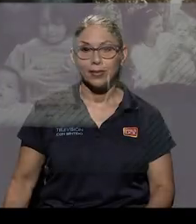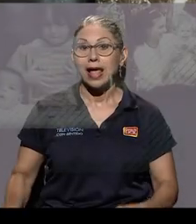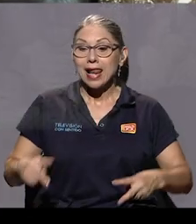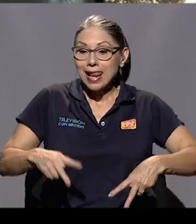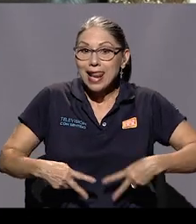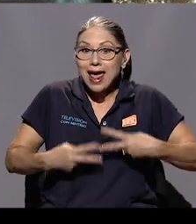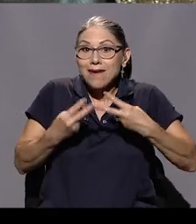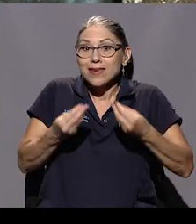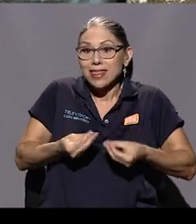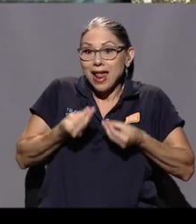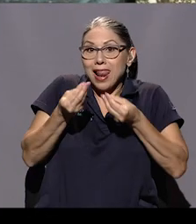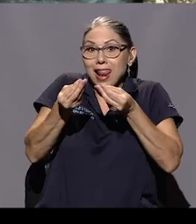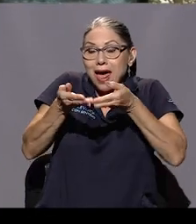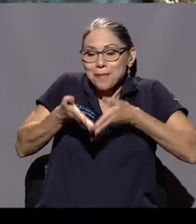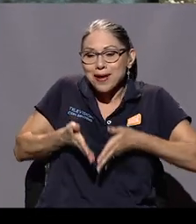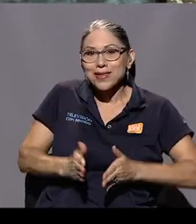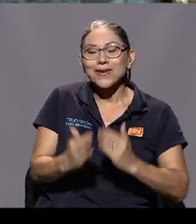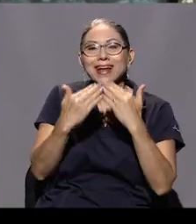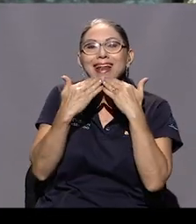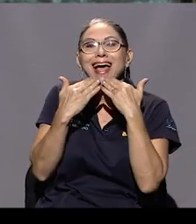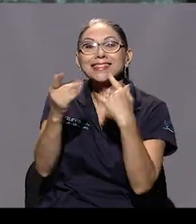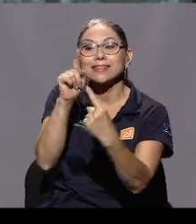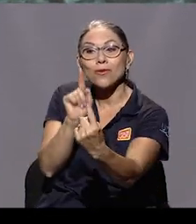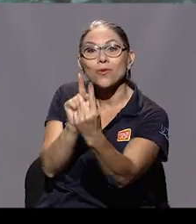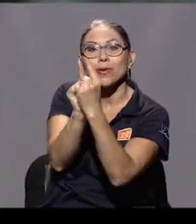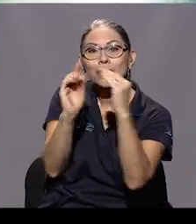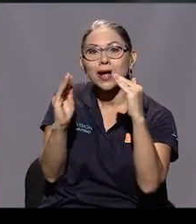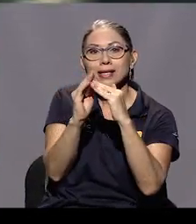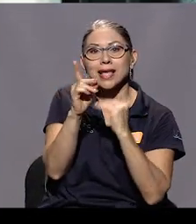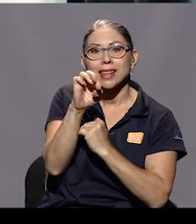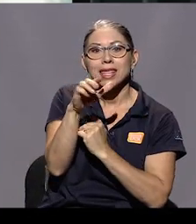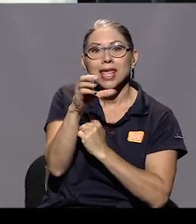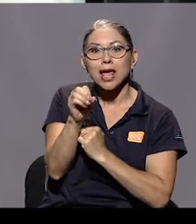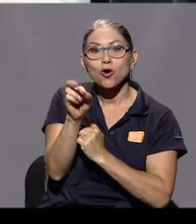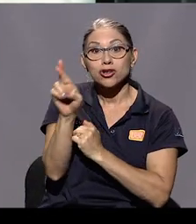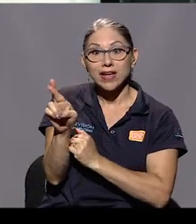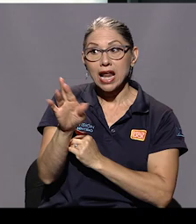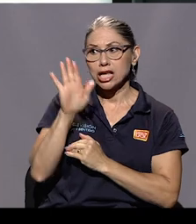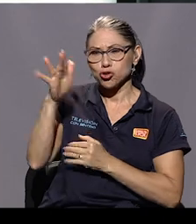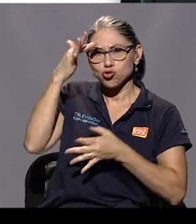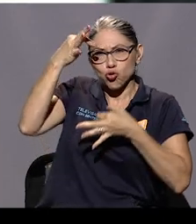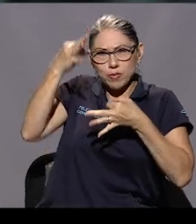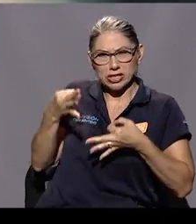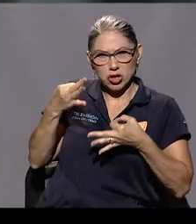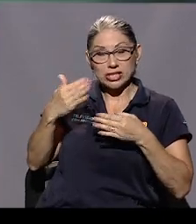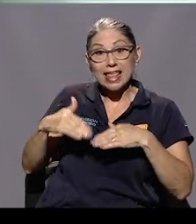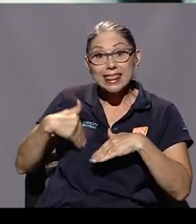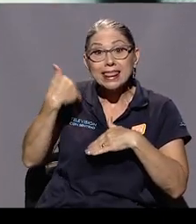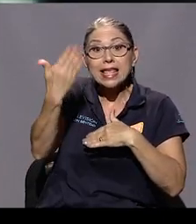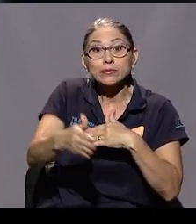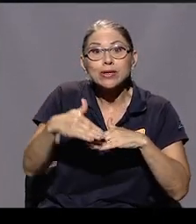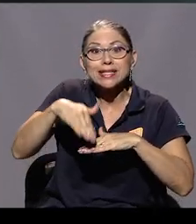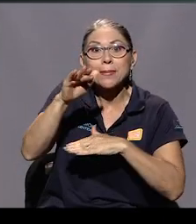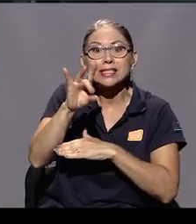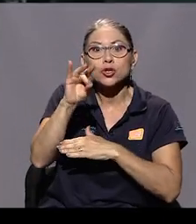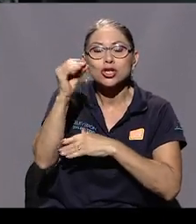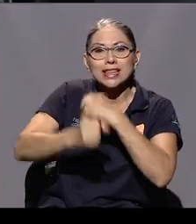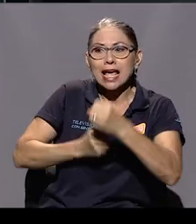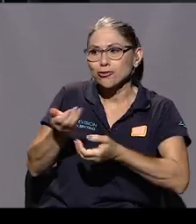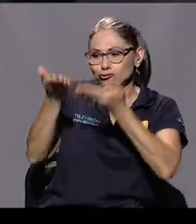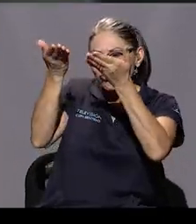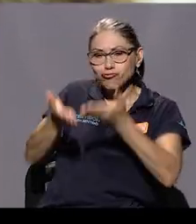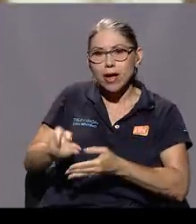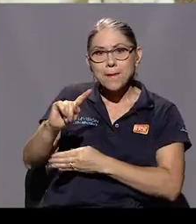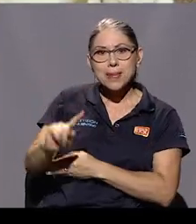La vida la parió gracias a un encuentro en casa de Diego Rivera. Sus convicciones la llevarían, luego de más de 80